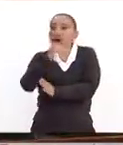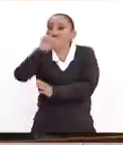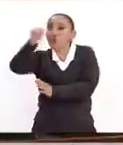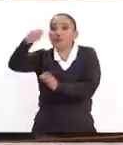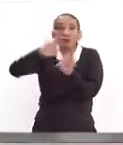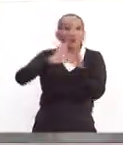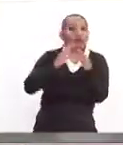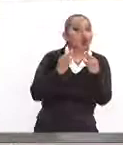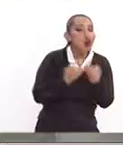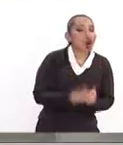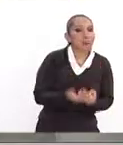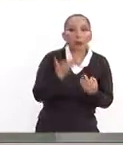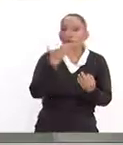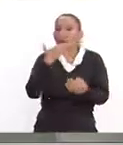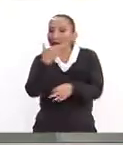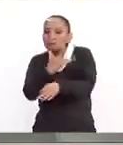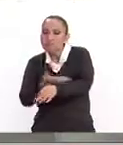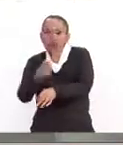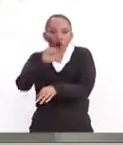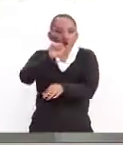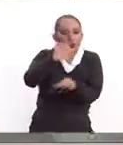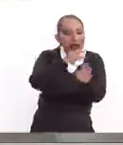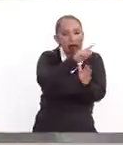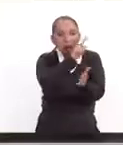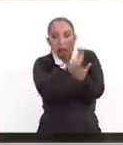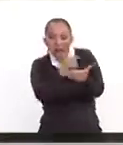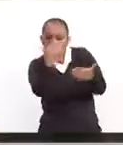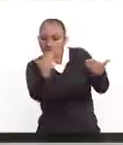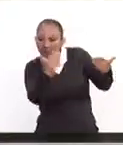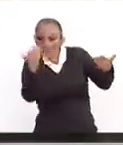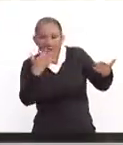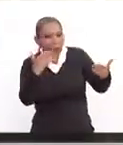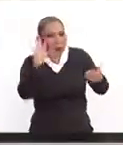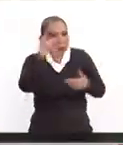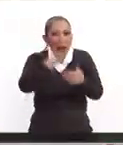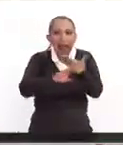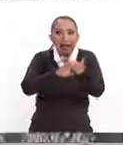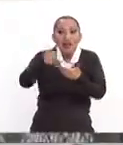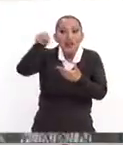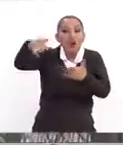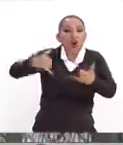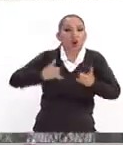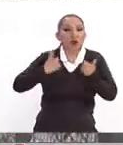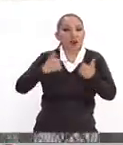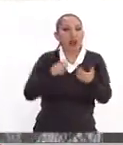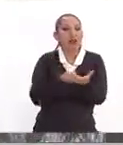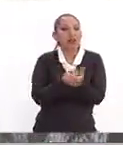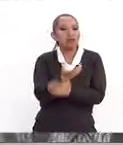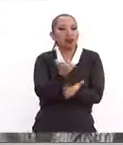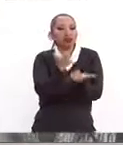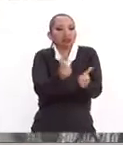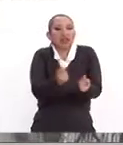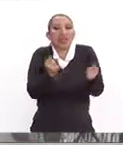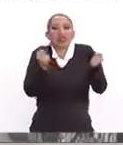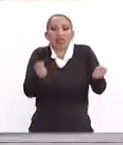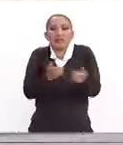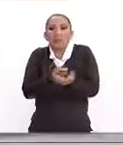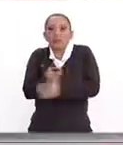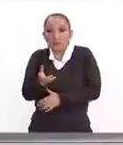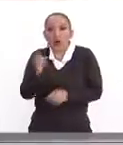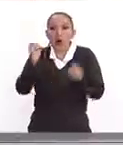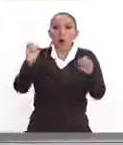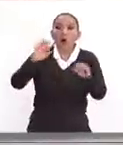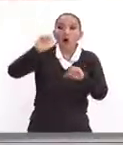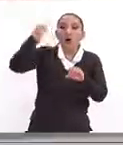cautelar, si no hay otra medida para evitar que ellos evadan el proceso, si no hay otra